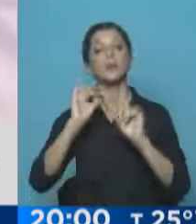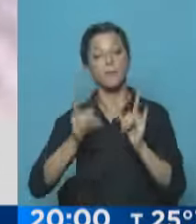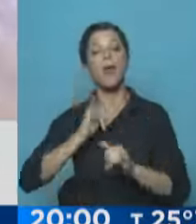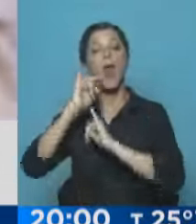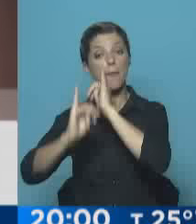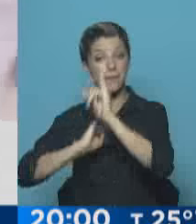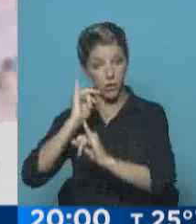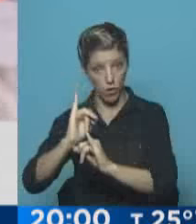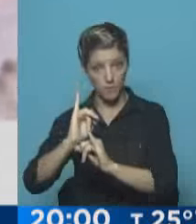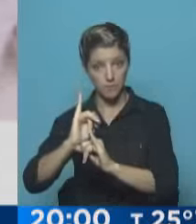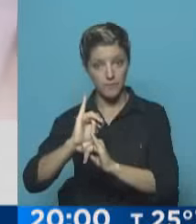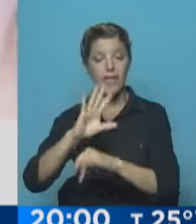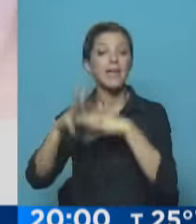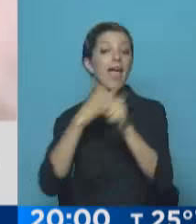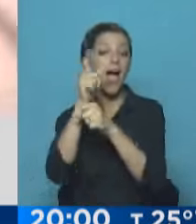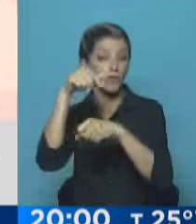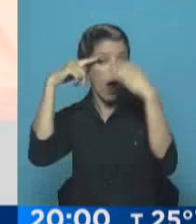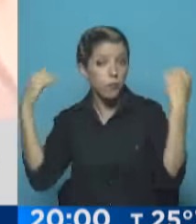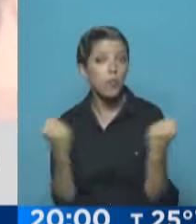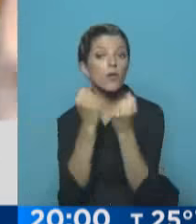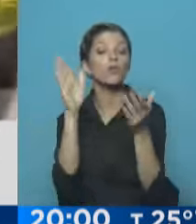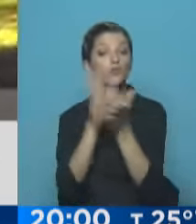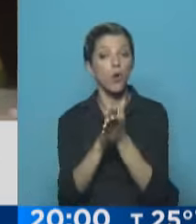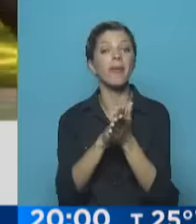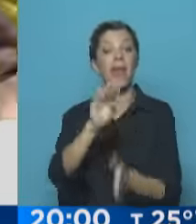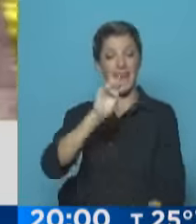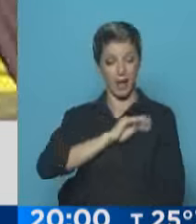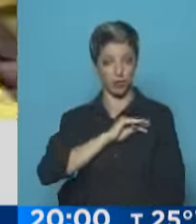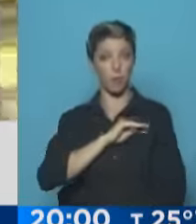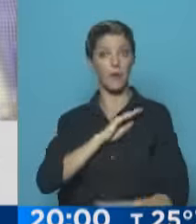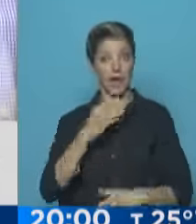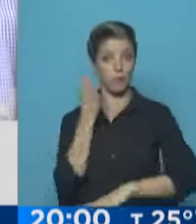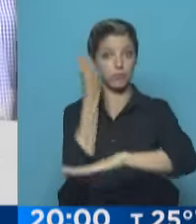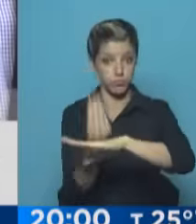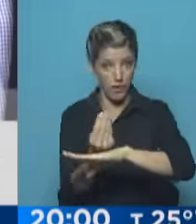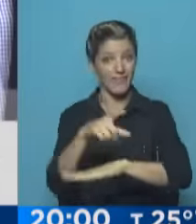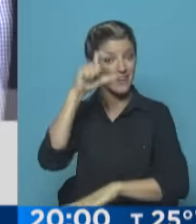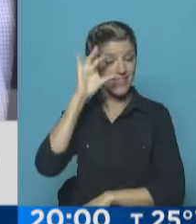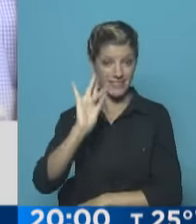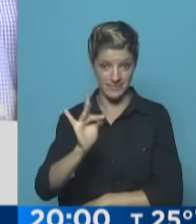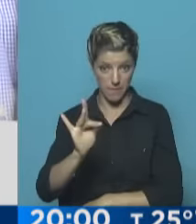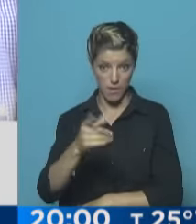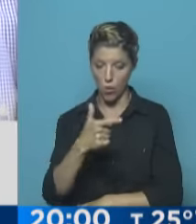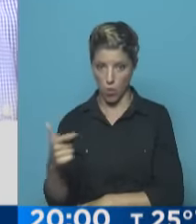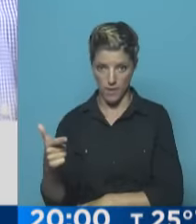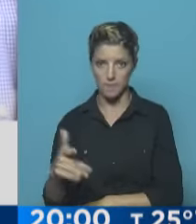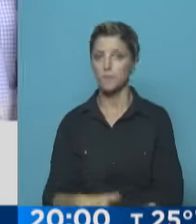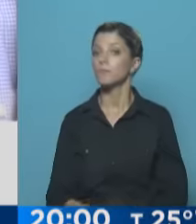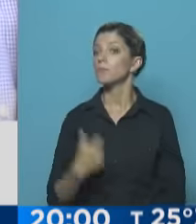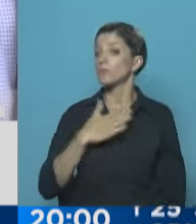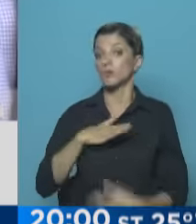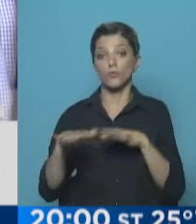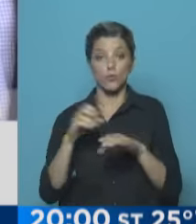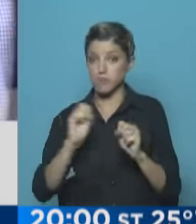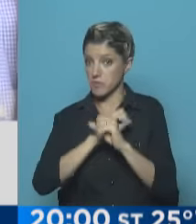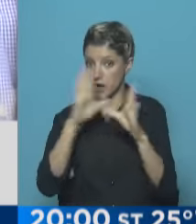que aún no hay acuerdo sobre la ceremonia de asunción del 10 de diciembre. Nuestra posición es clara, nosotros estamos